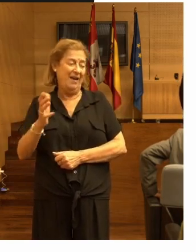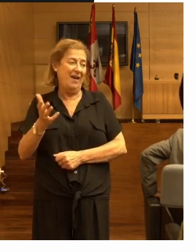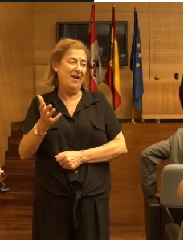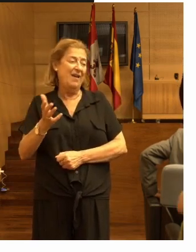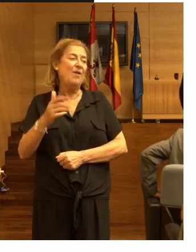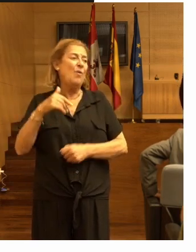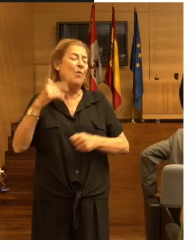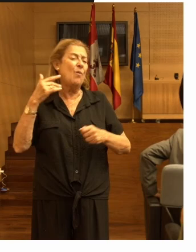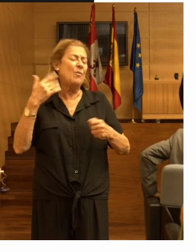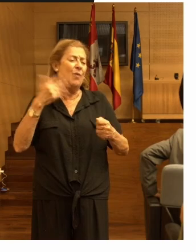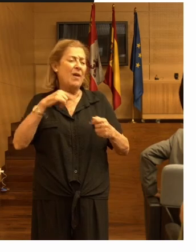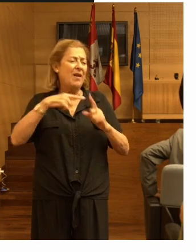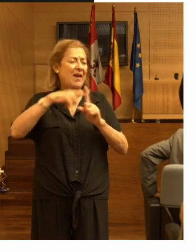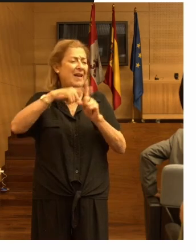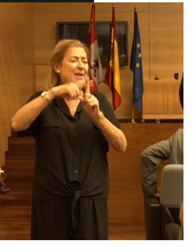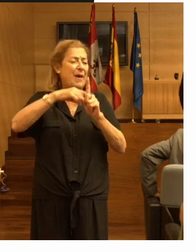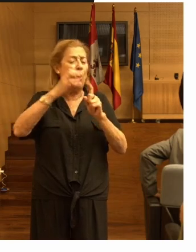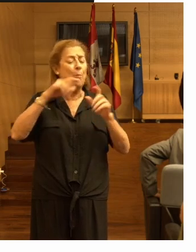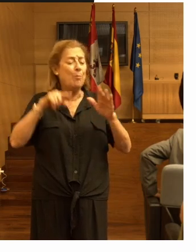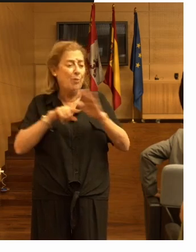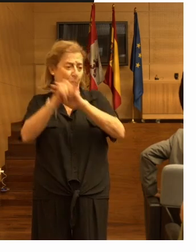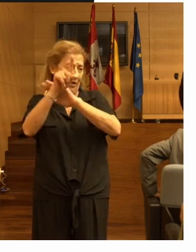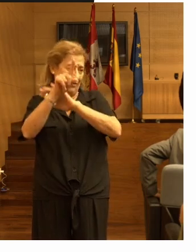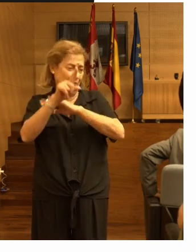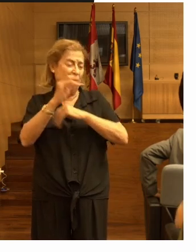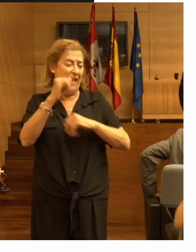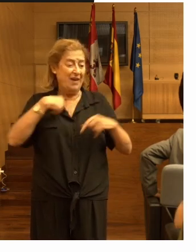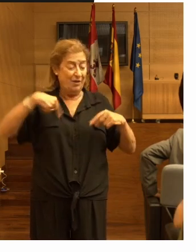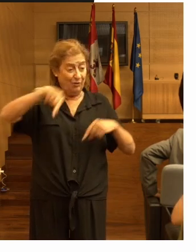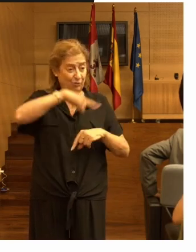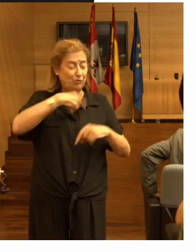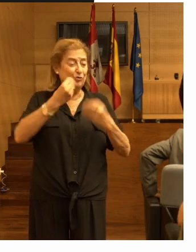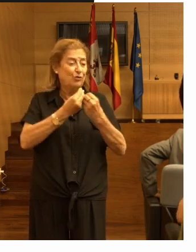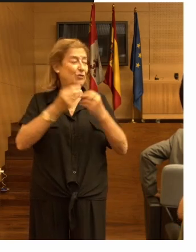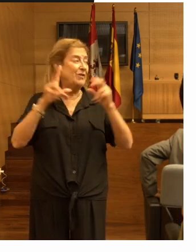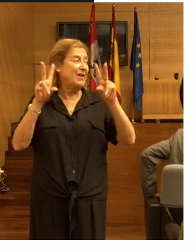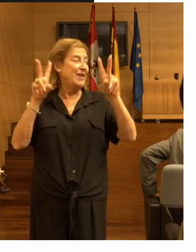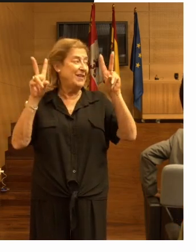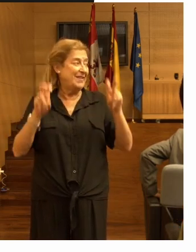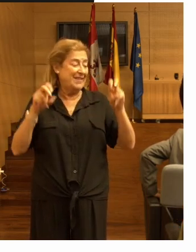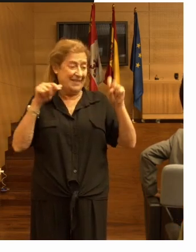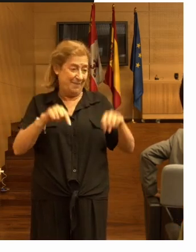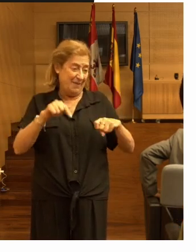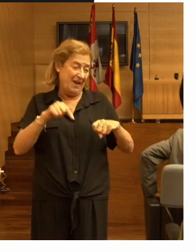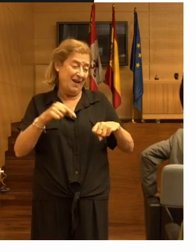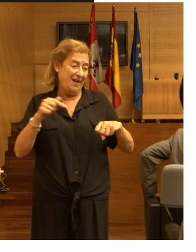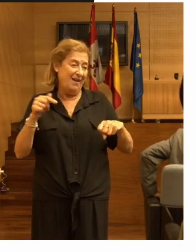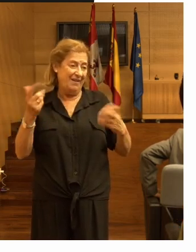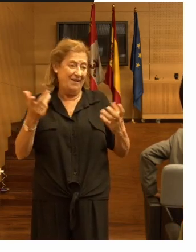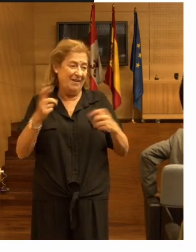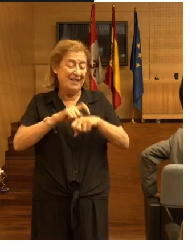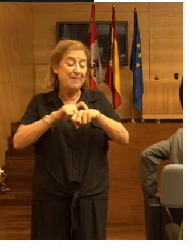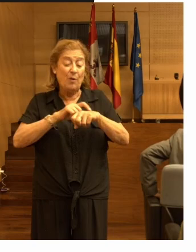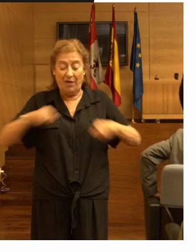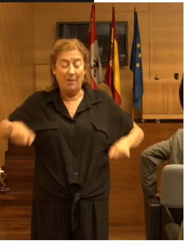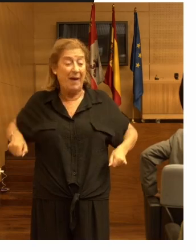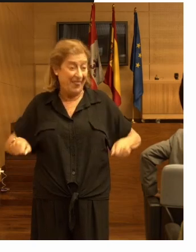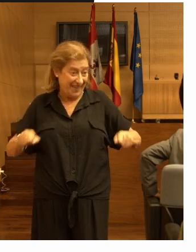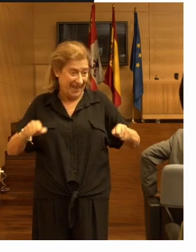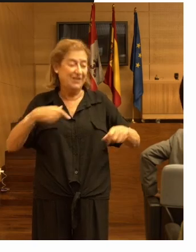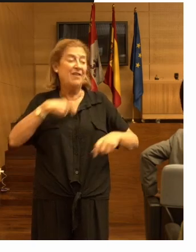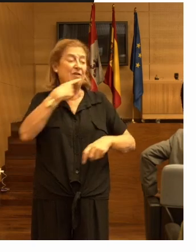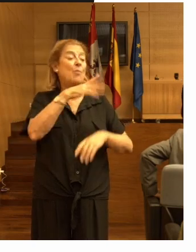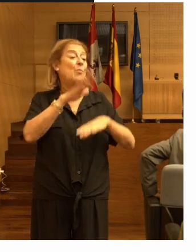en cuanto al nivel o al progreso que tenemos con el tema específico de las barandillas le